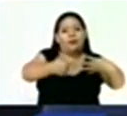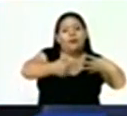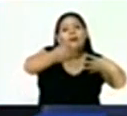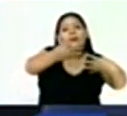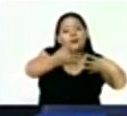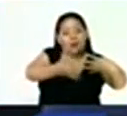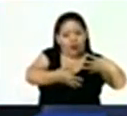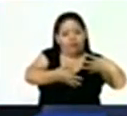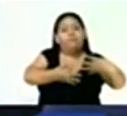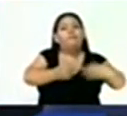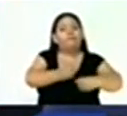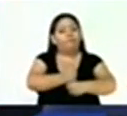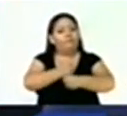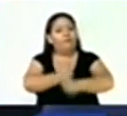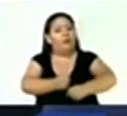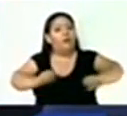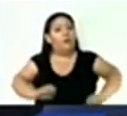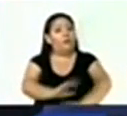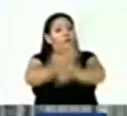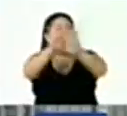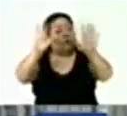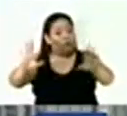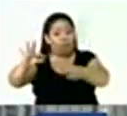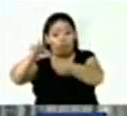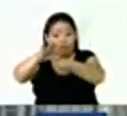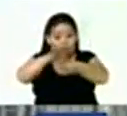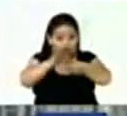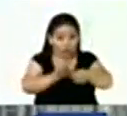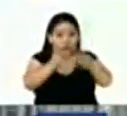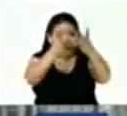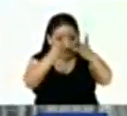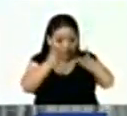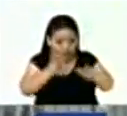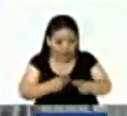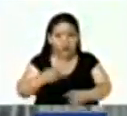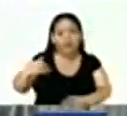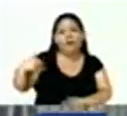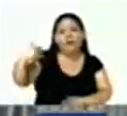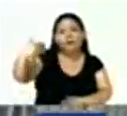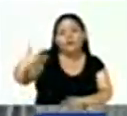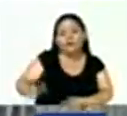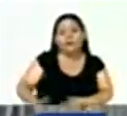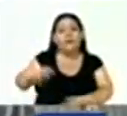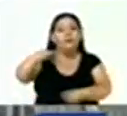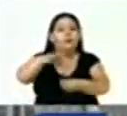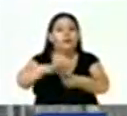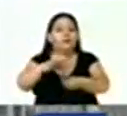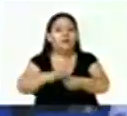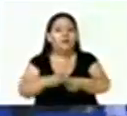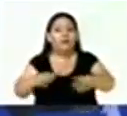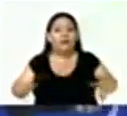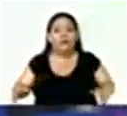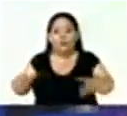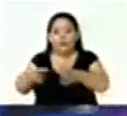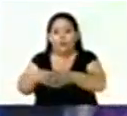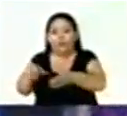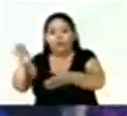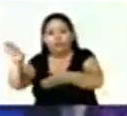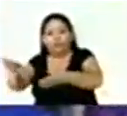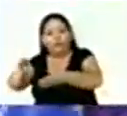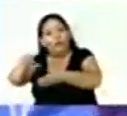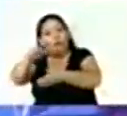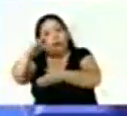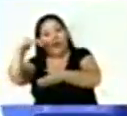que garanticen la transparencia y los resultados finales de las próximas elecciones. La Junta para el Voto en el